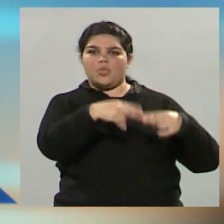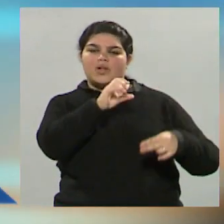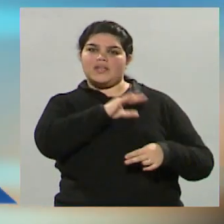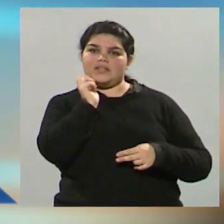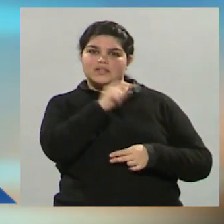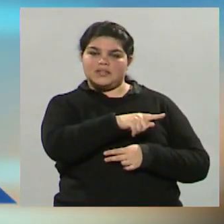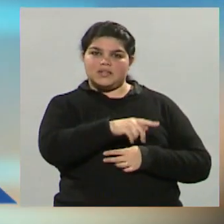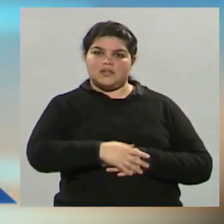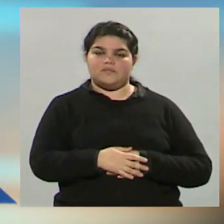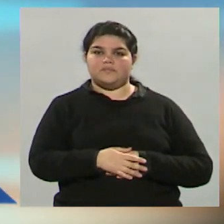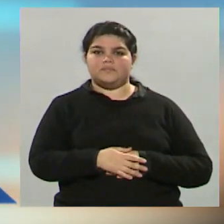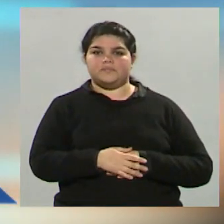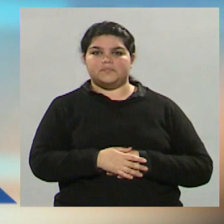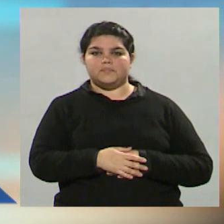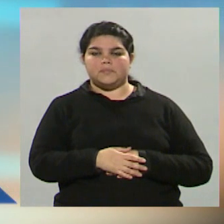chilena.